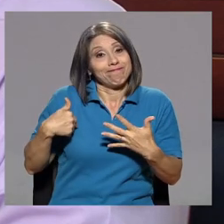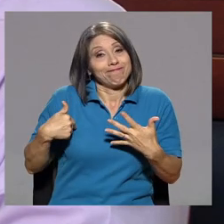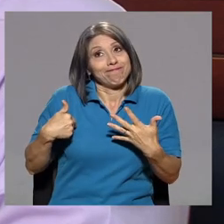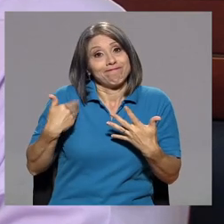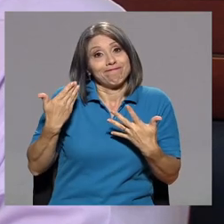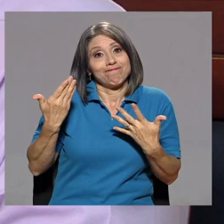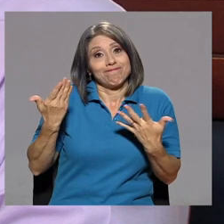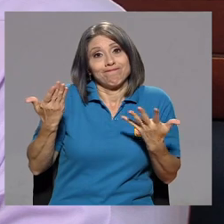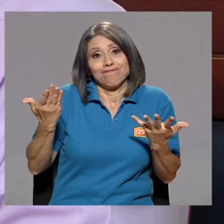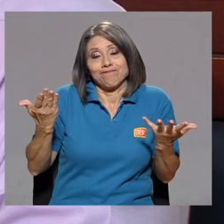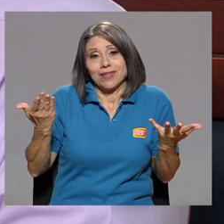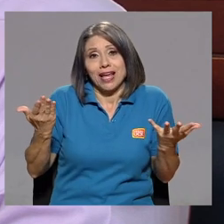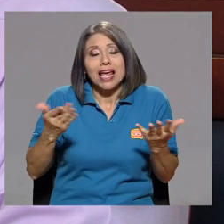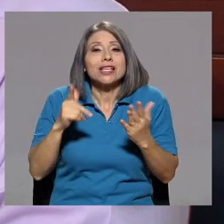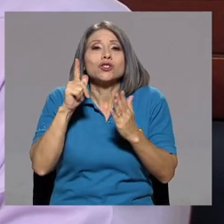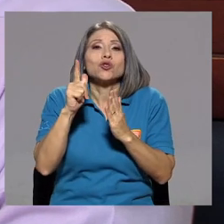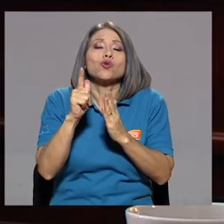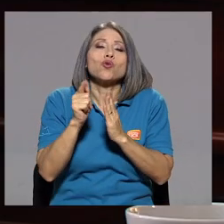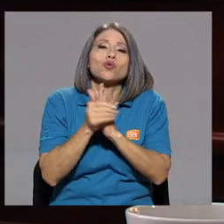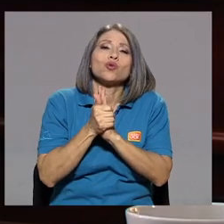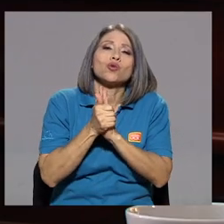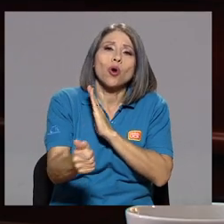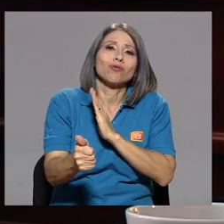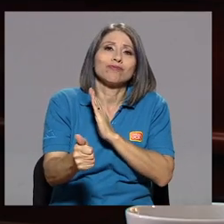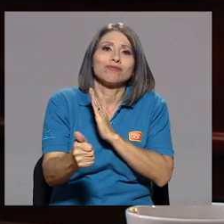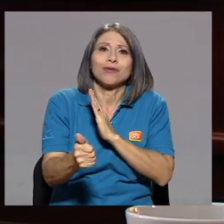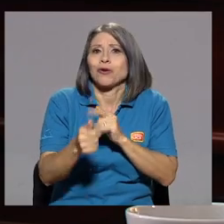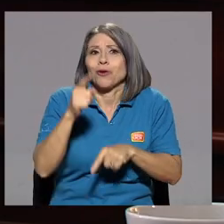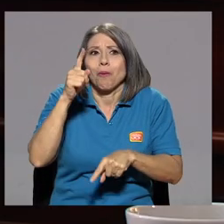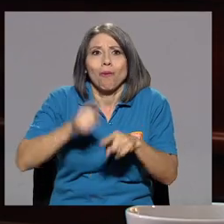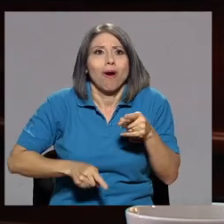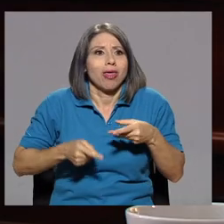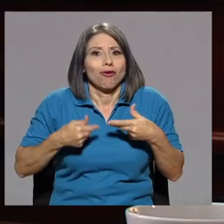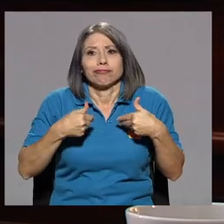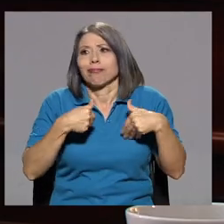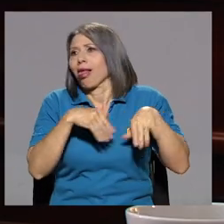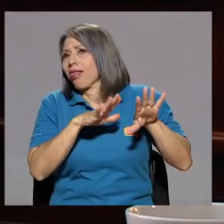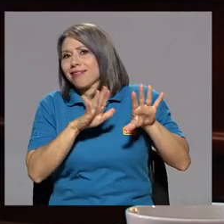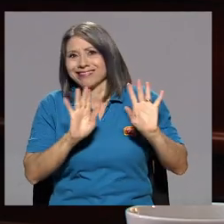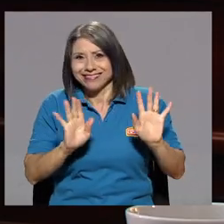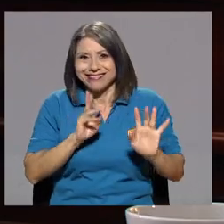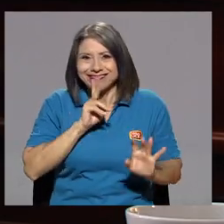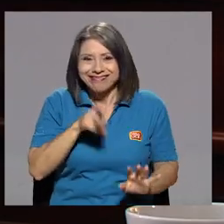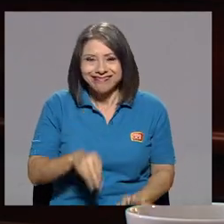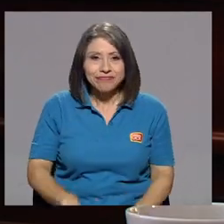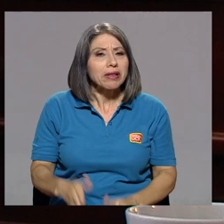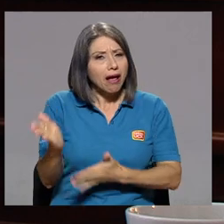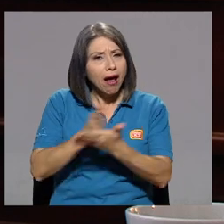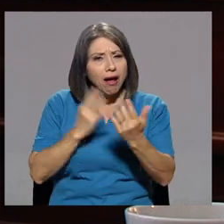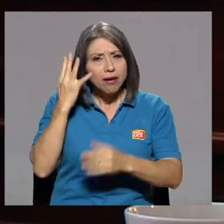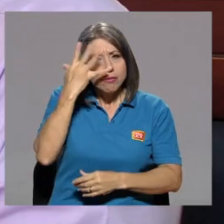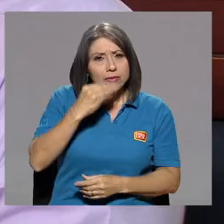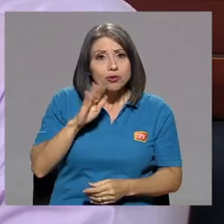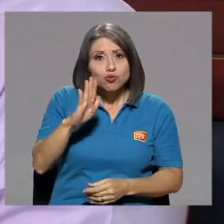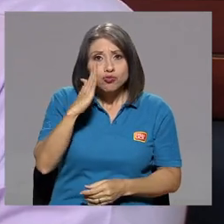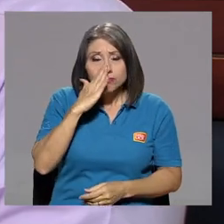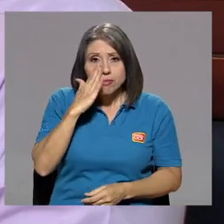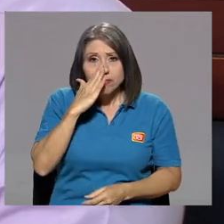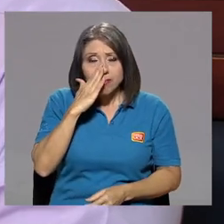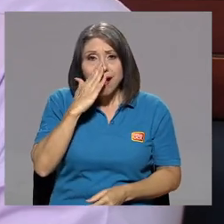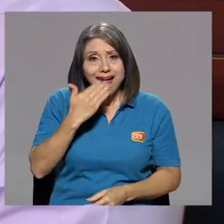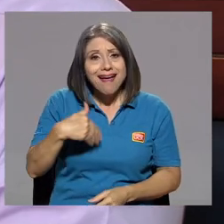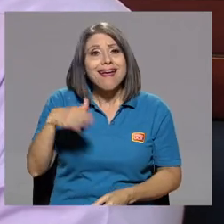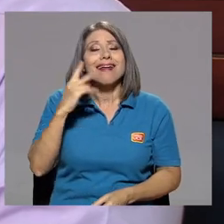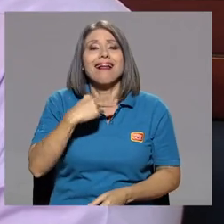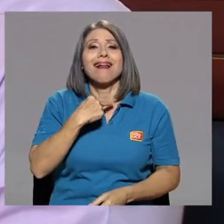Marlon, es un don y eso cómo se va a desperdiciar, ¿verdad? Hay algo muy bonito porque su mamá era la voz